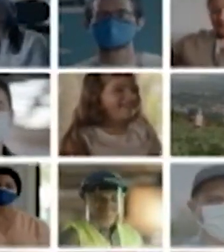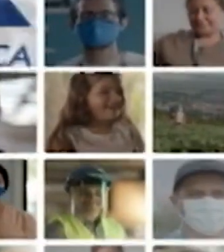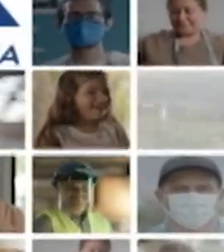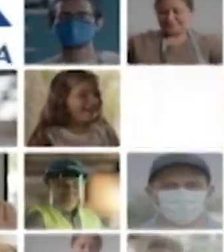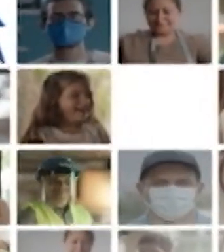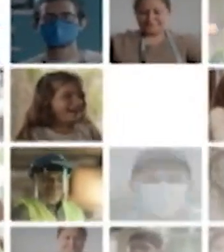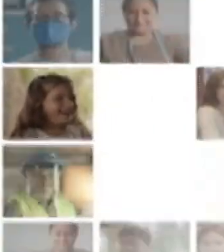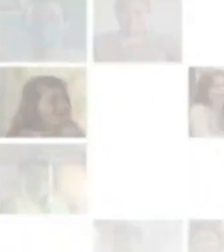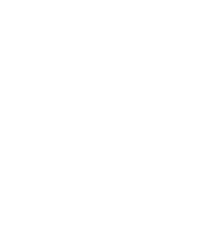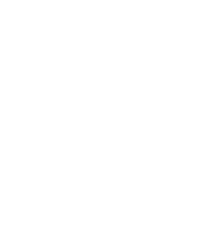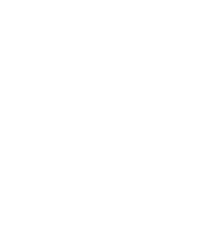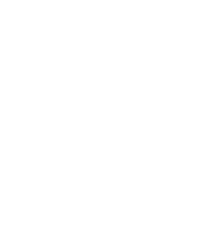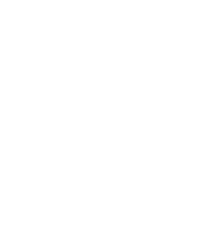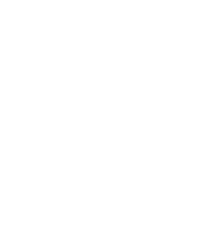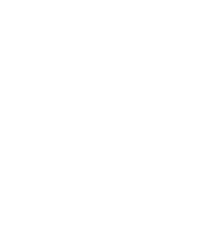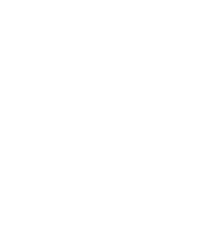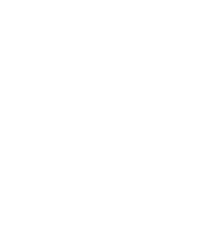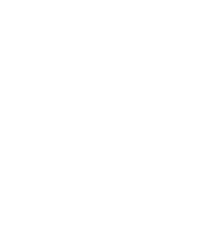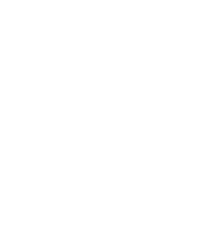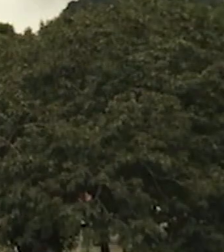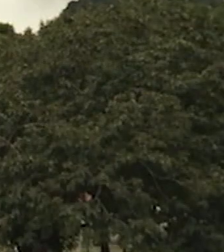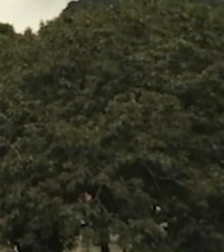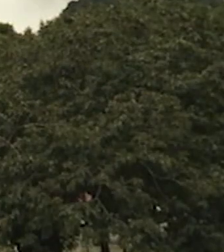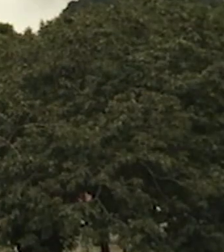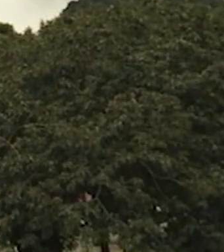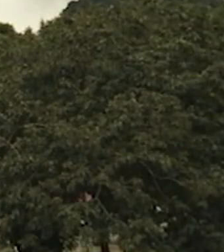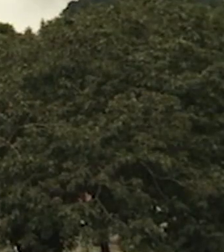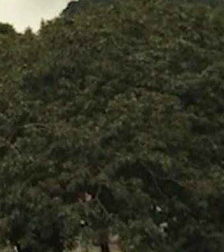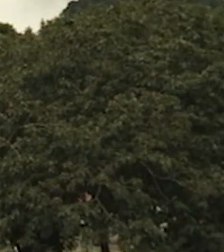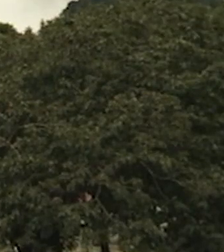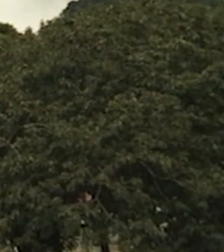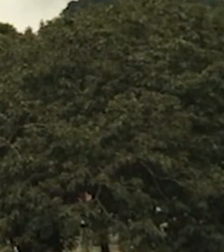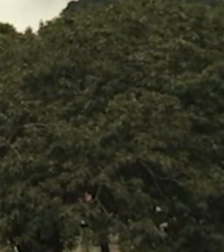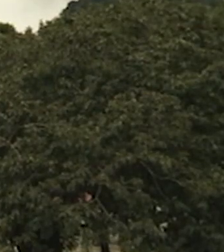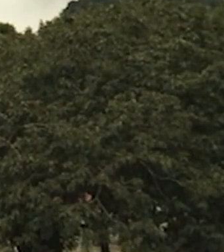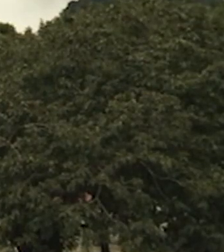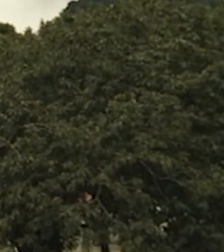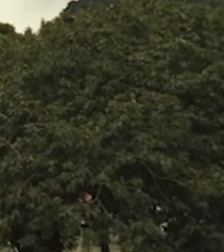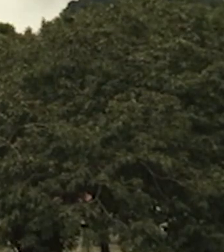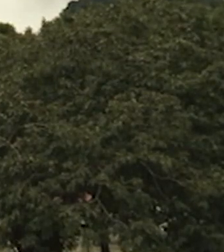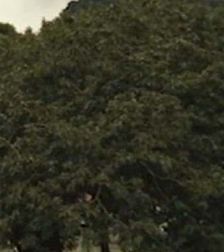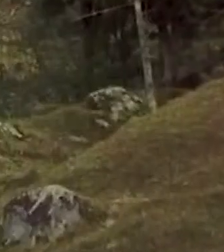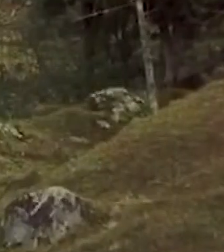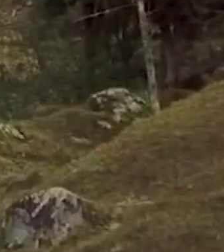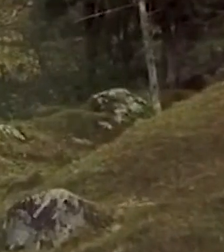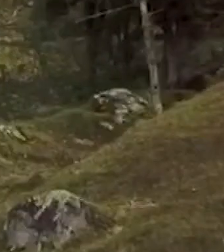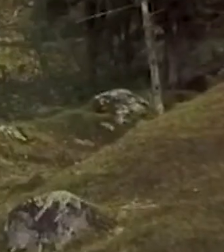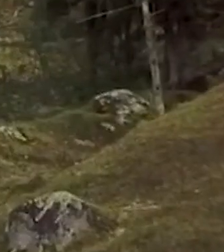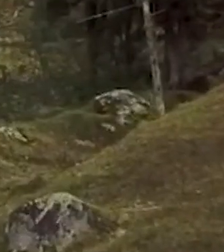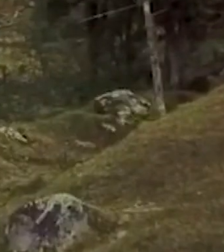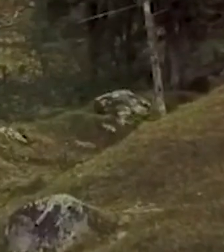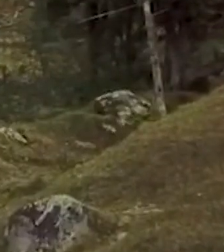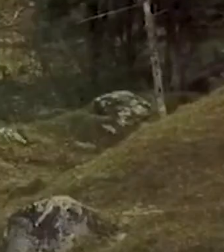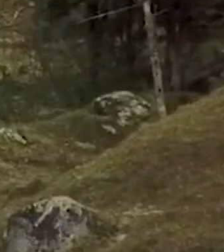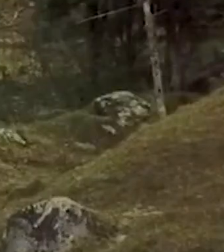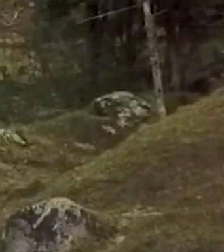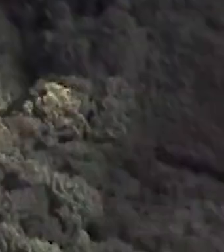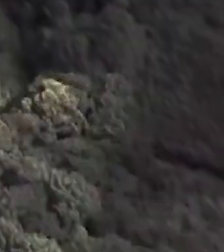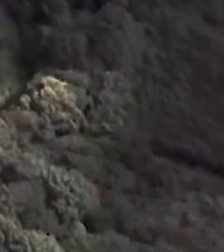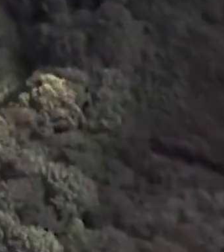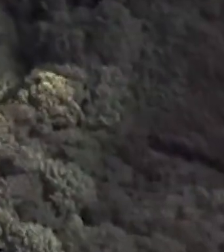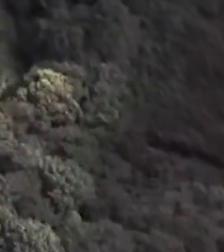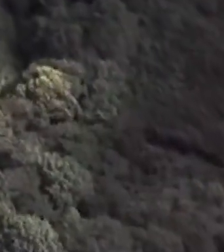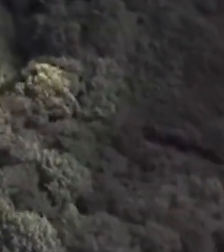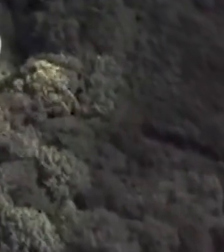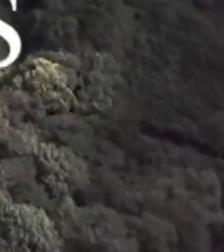somos el banco de costa rica el 21 de octubre a las 9 y 30 de la noche en documentales uned